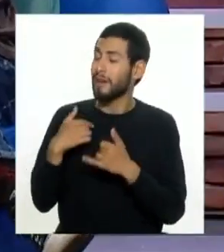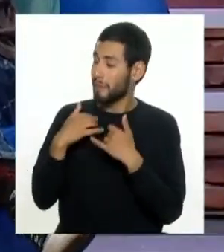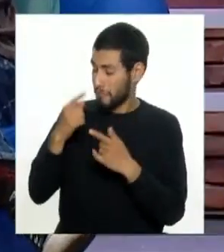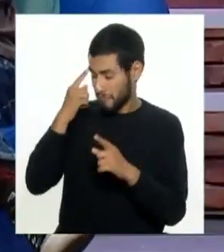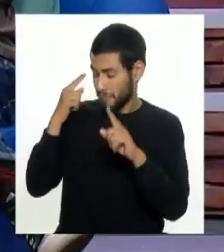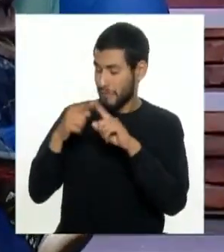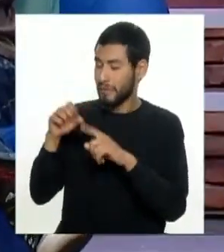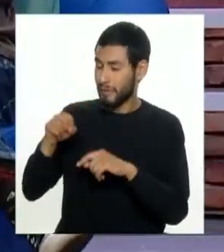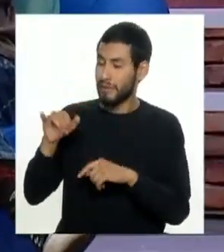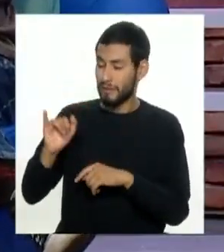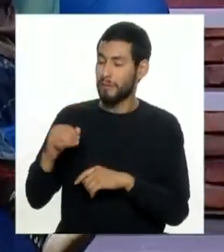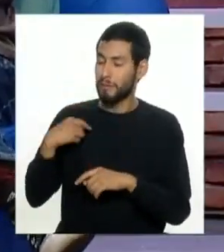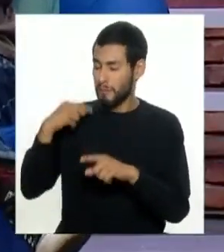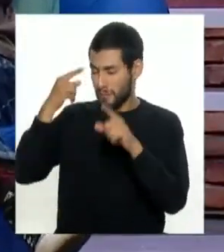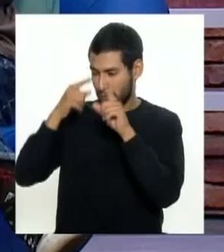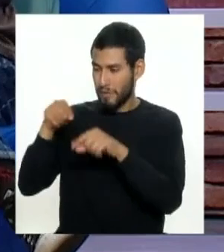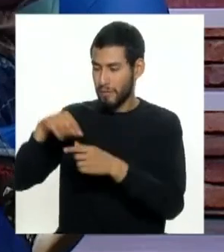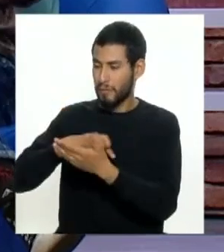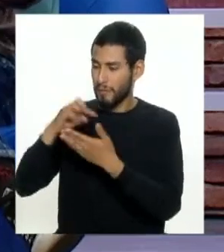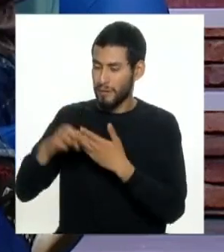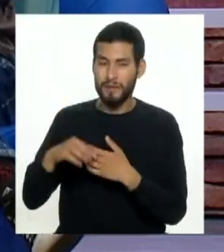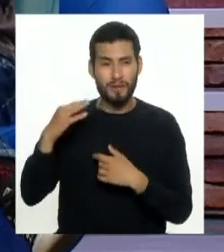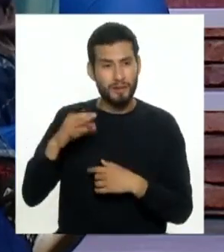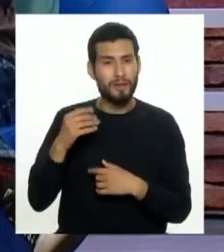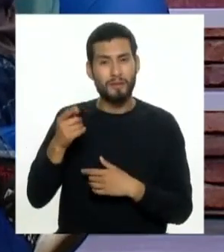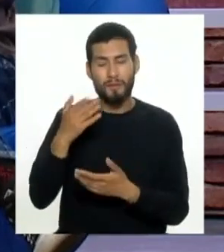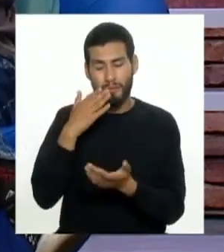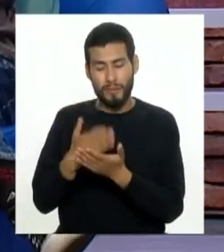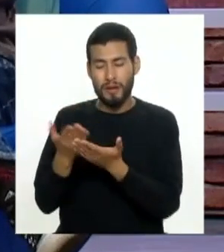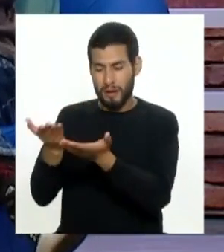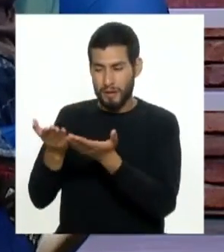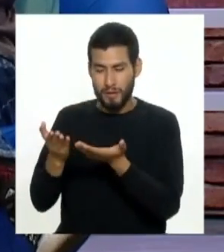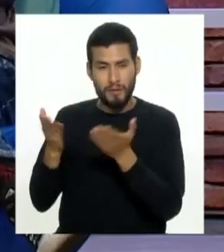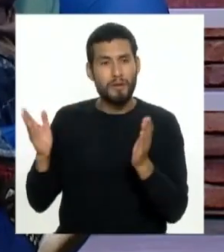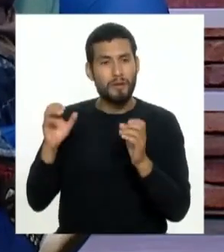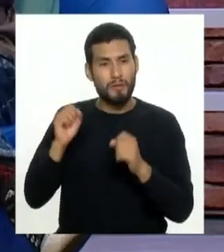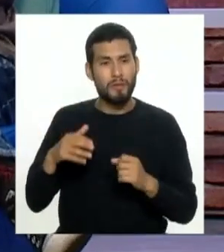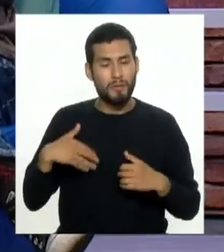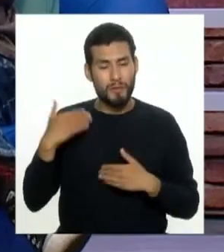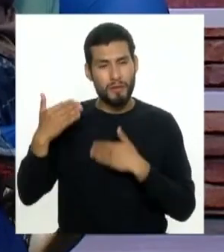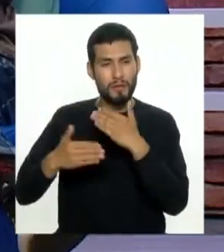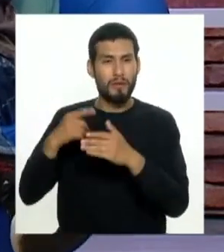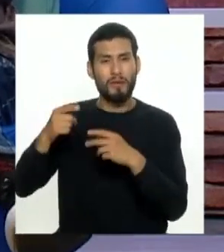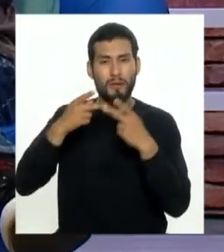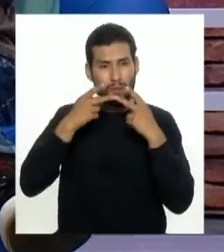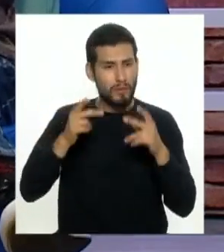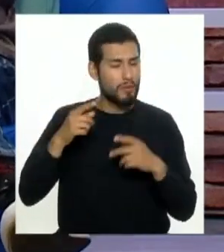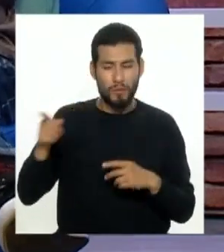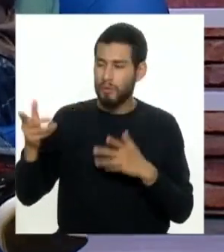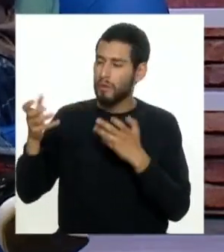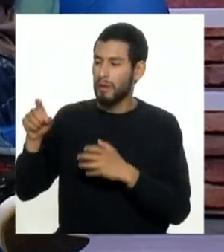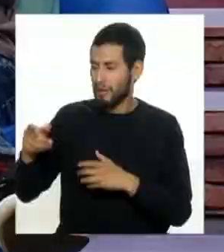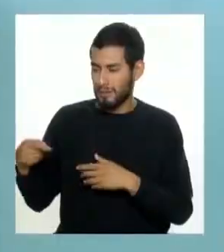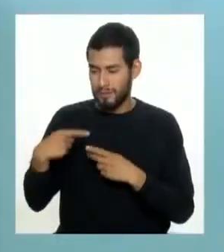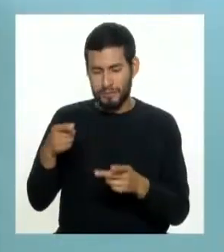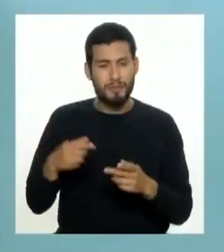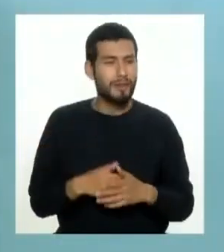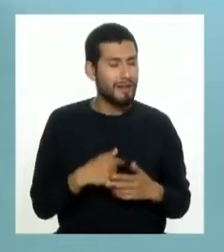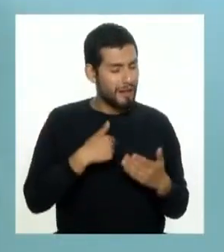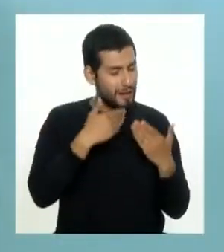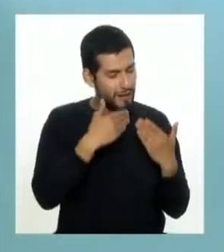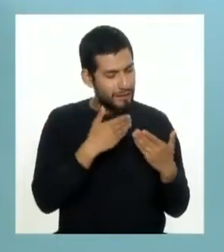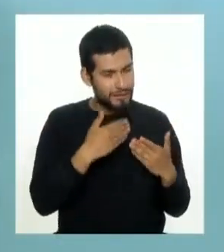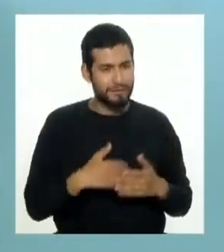exactamente nosotros lo mismo que tu aquí en el programa y siempre vas a tener las puertas abiertas de aquí para poder mencionar lo que tu necesites excelente